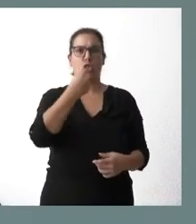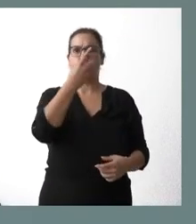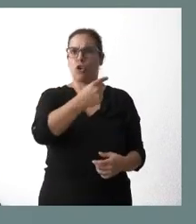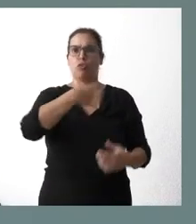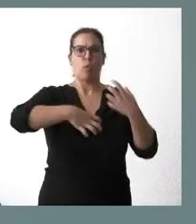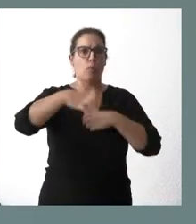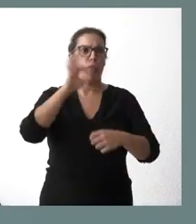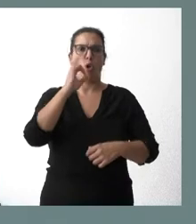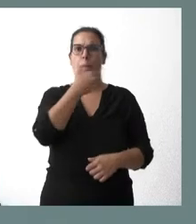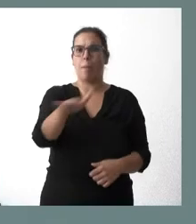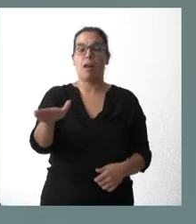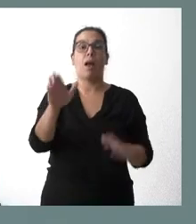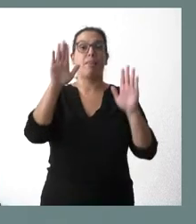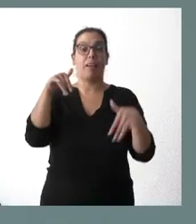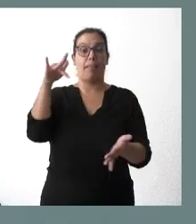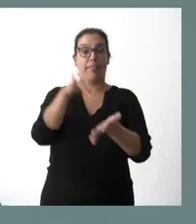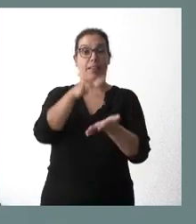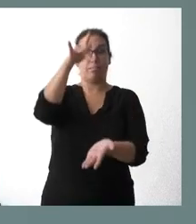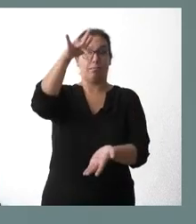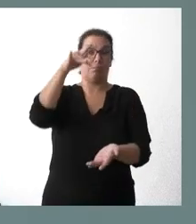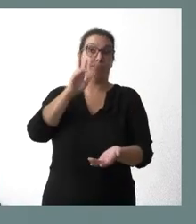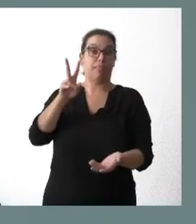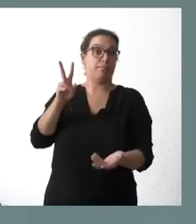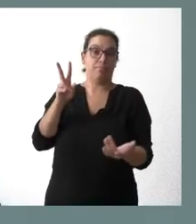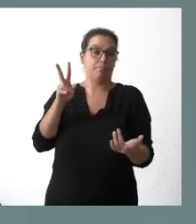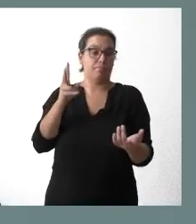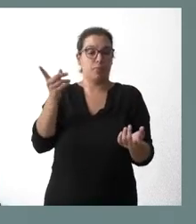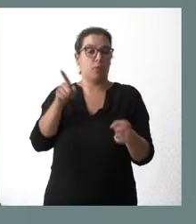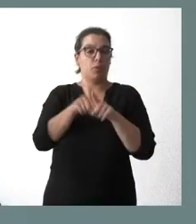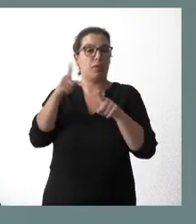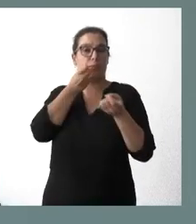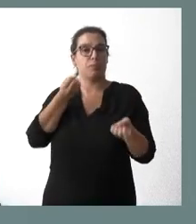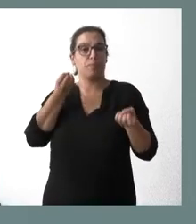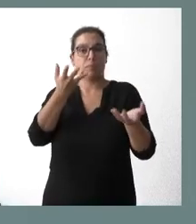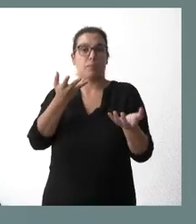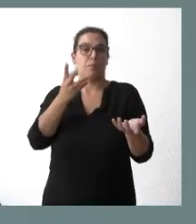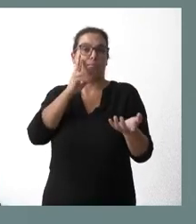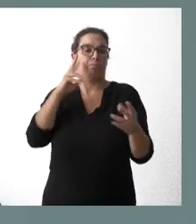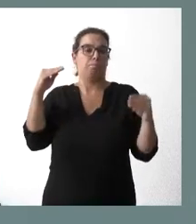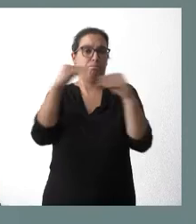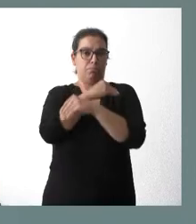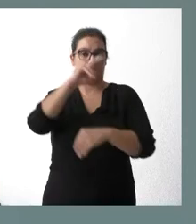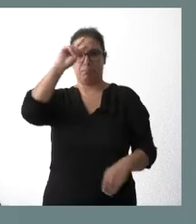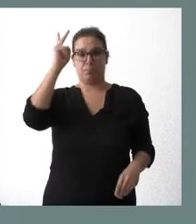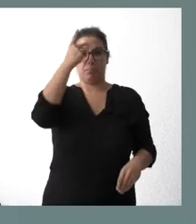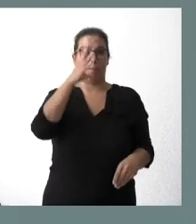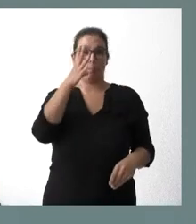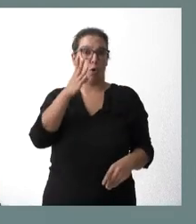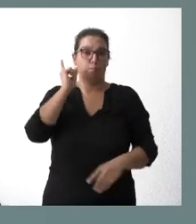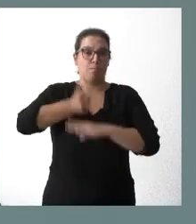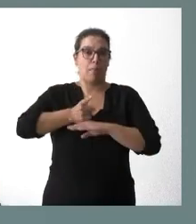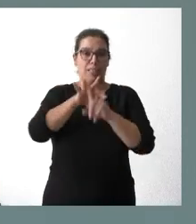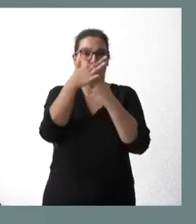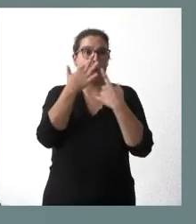impuestos es malo, pues días como hoy vemos que eran declaraciones que se ven contradichas por la realidad de los hechos